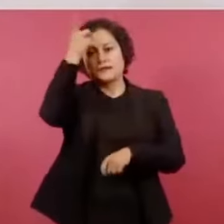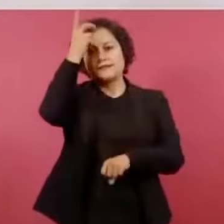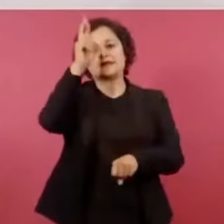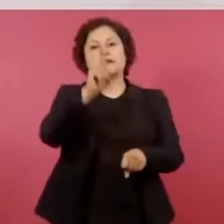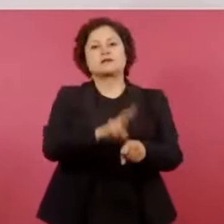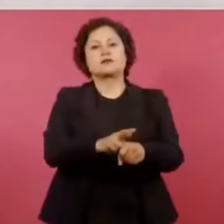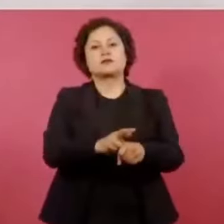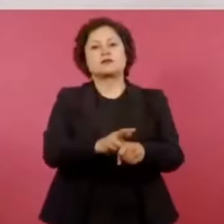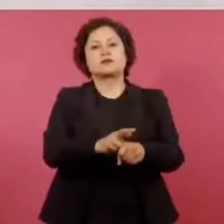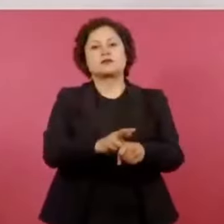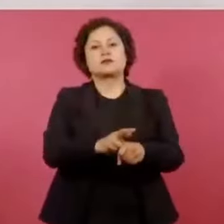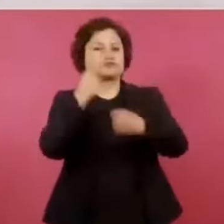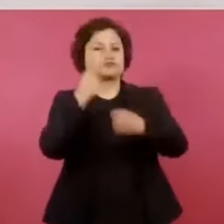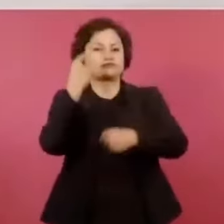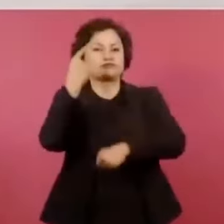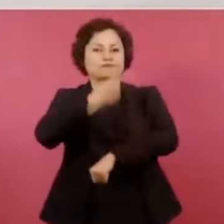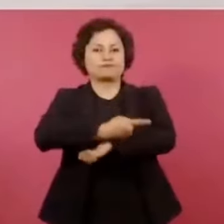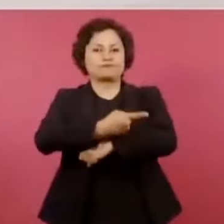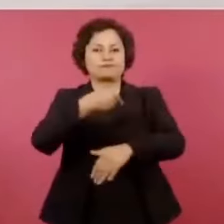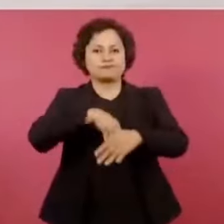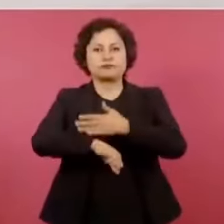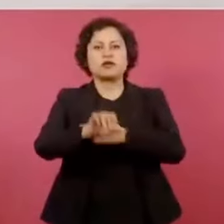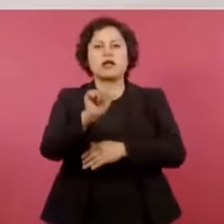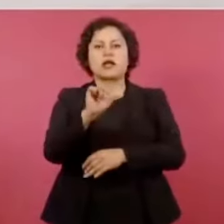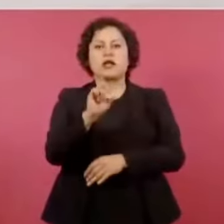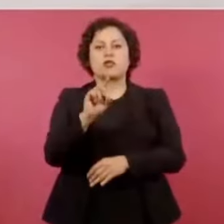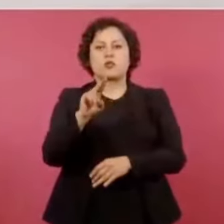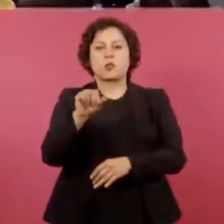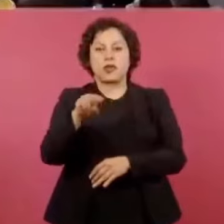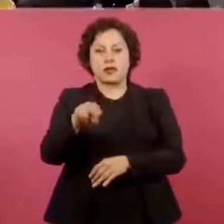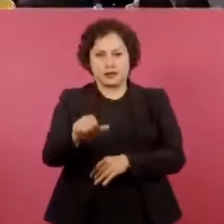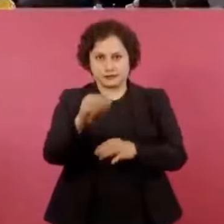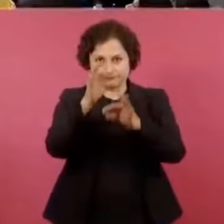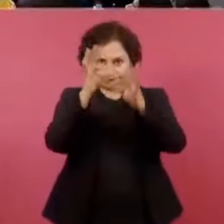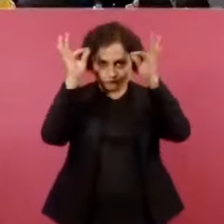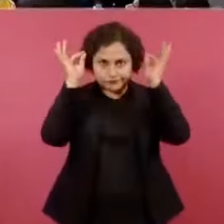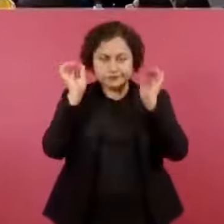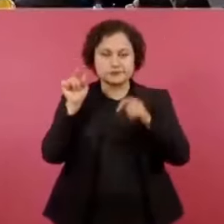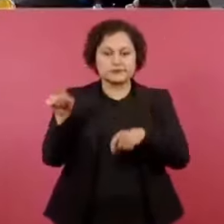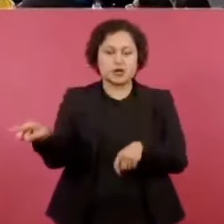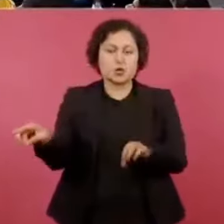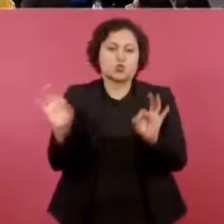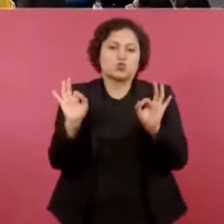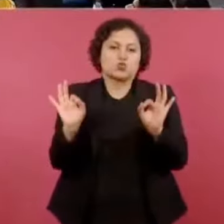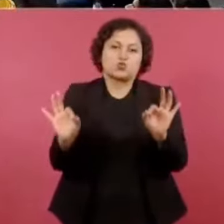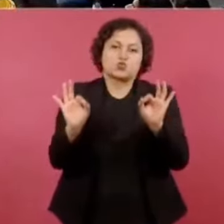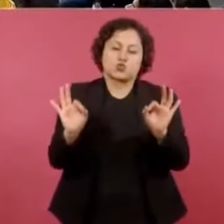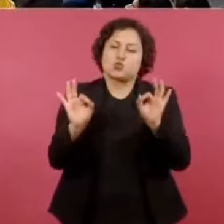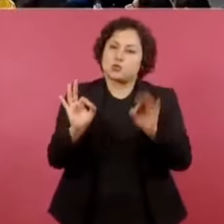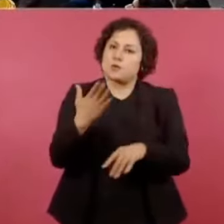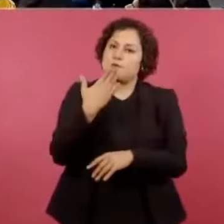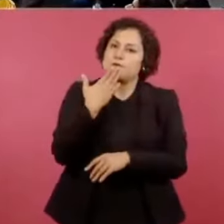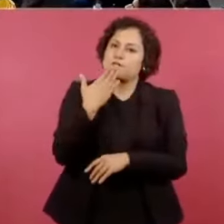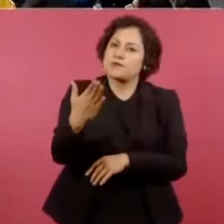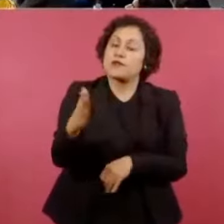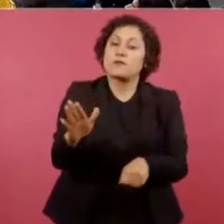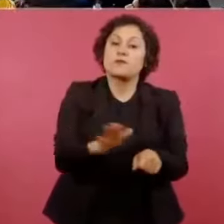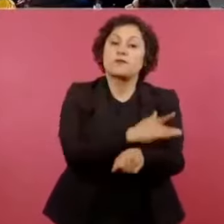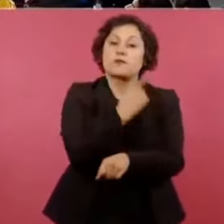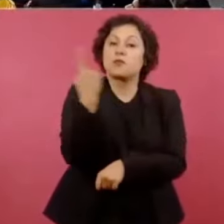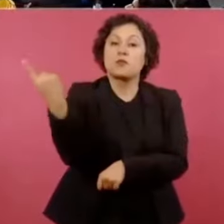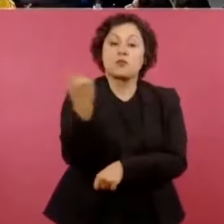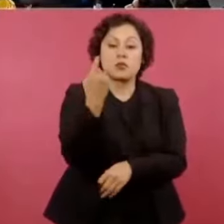y es de primera porque estamos enfrentando,